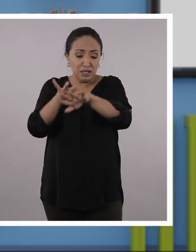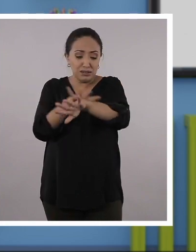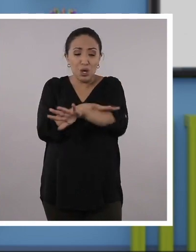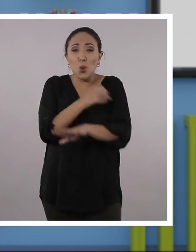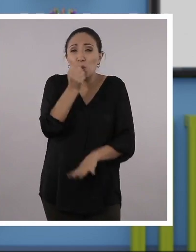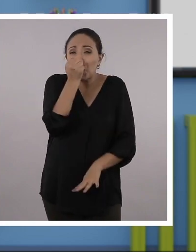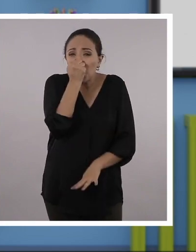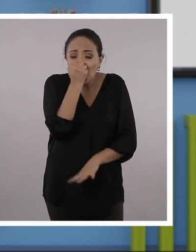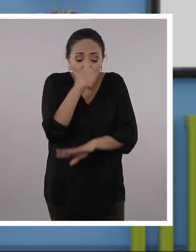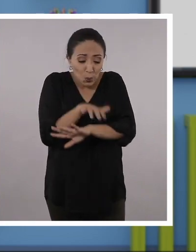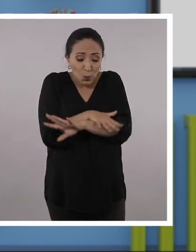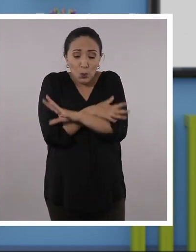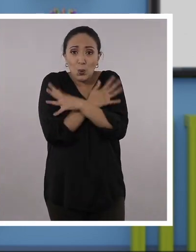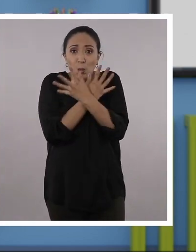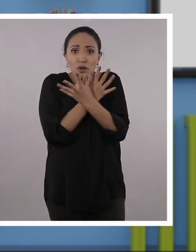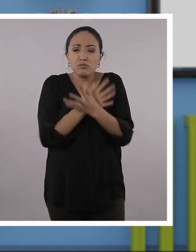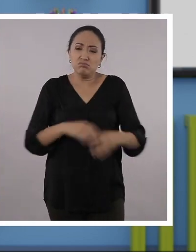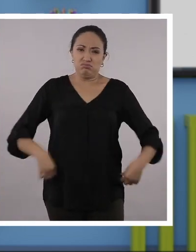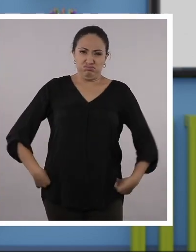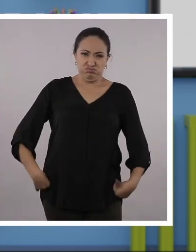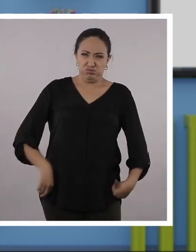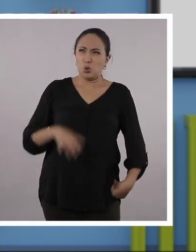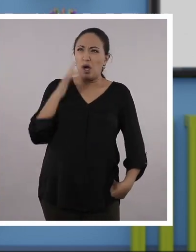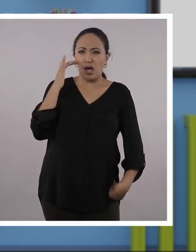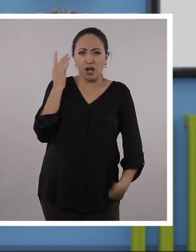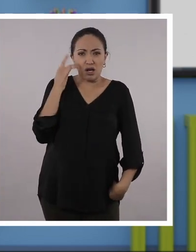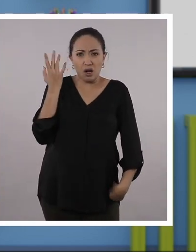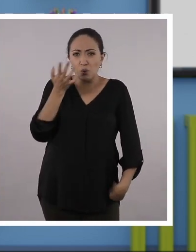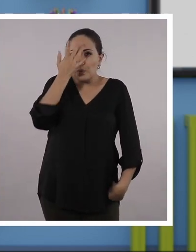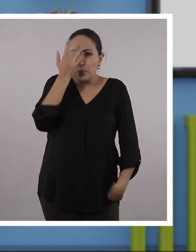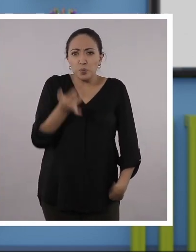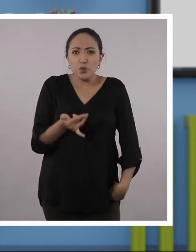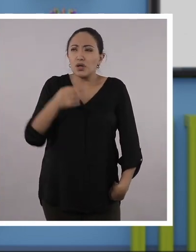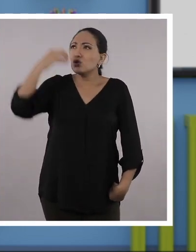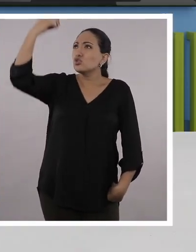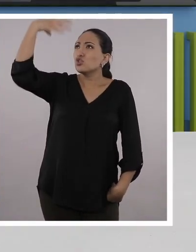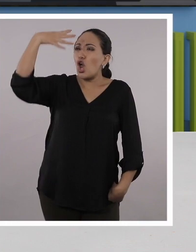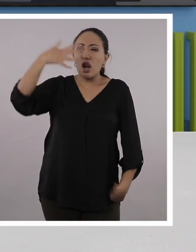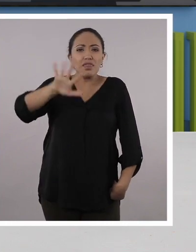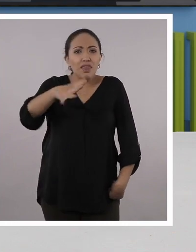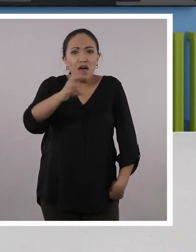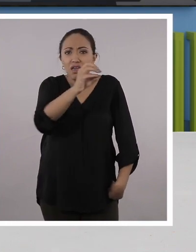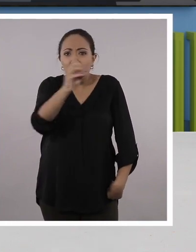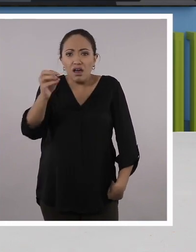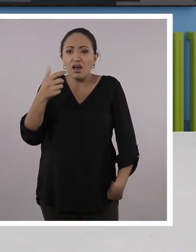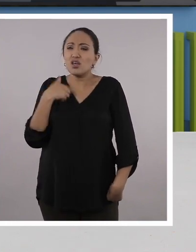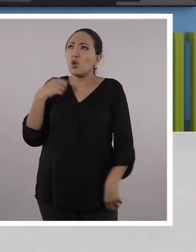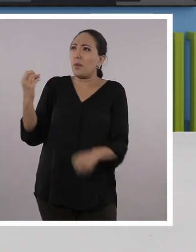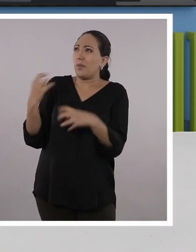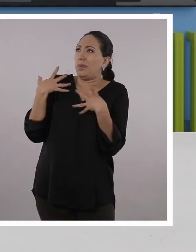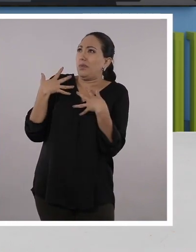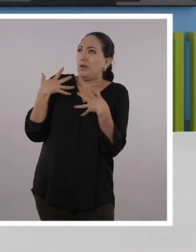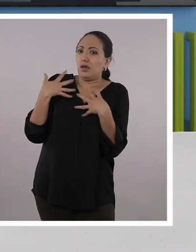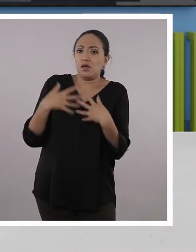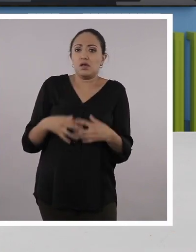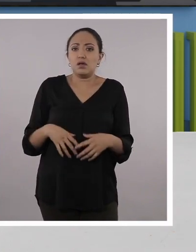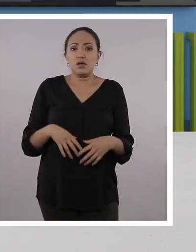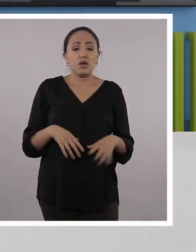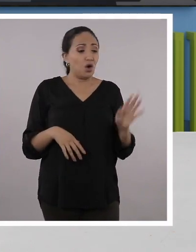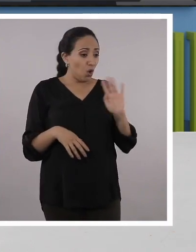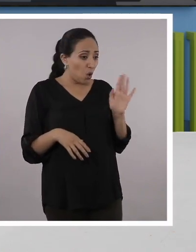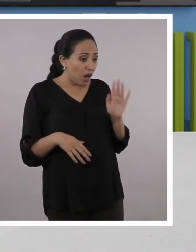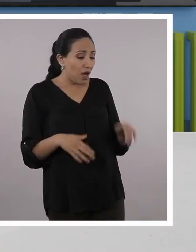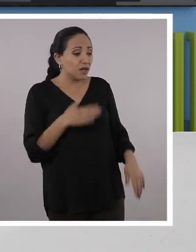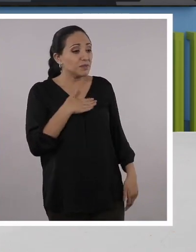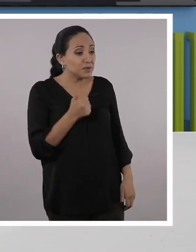Bueno, terrible. Y esto me llamó a la reflexión. ¿Por qué dices que no había sol? Me quemé. Hola, Santi. Hola, profe.